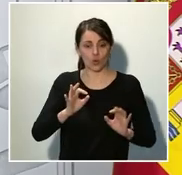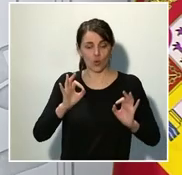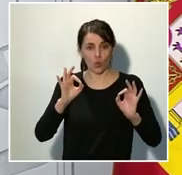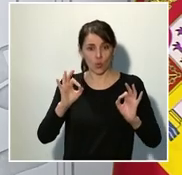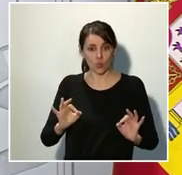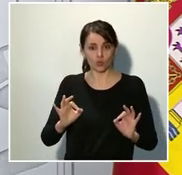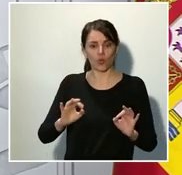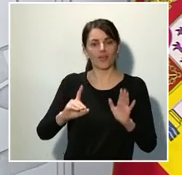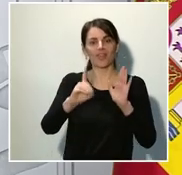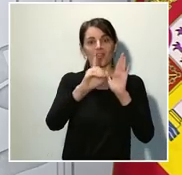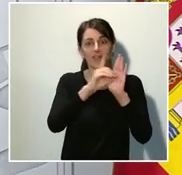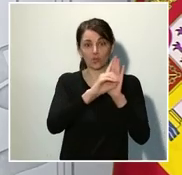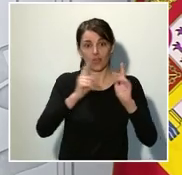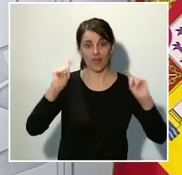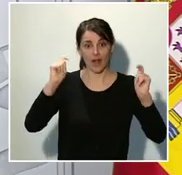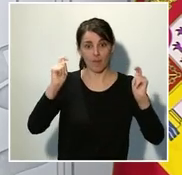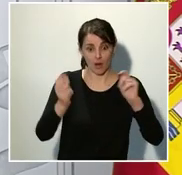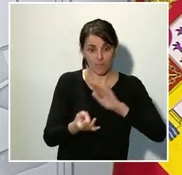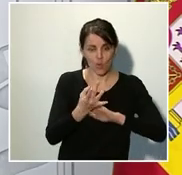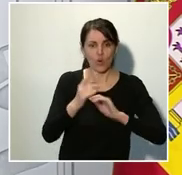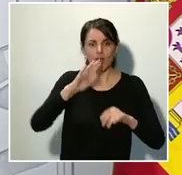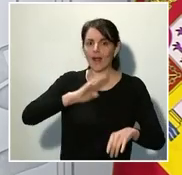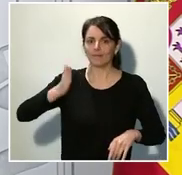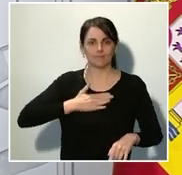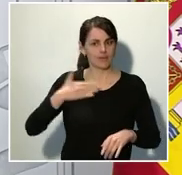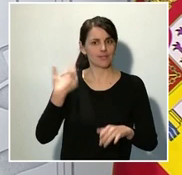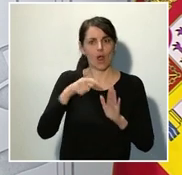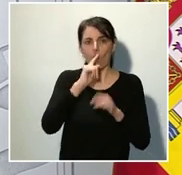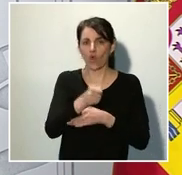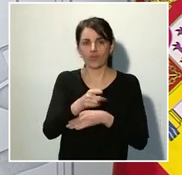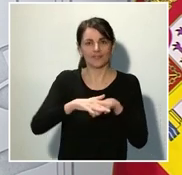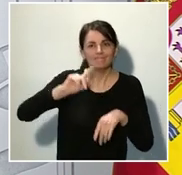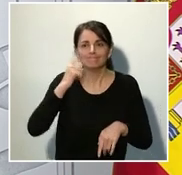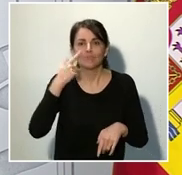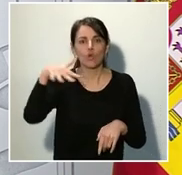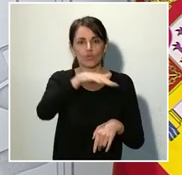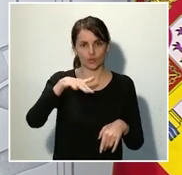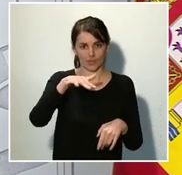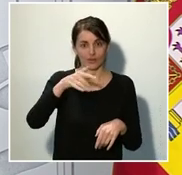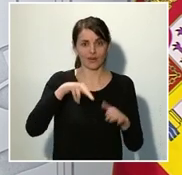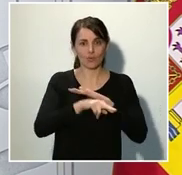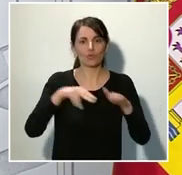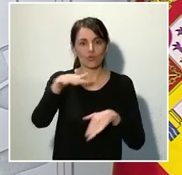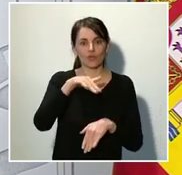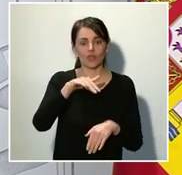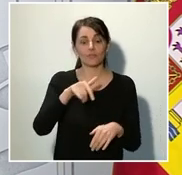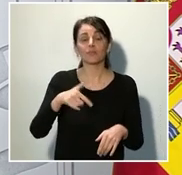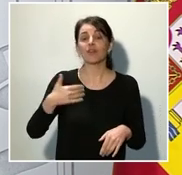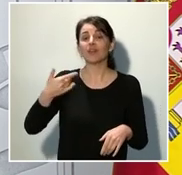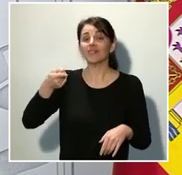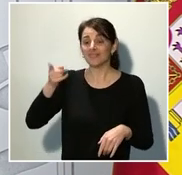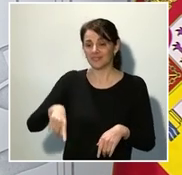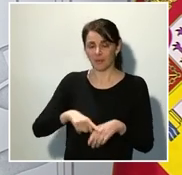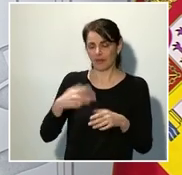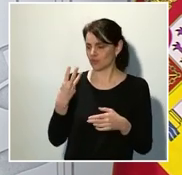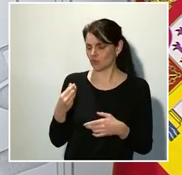...de alarma. En este sentido hemos mandado, como he dicho antes, un millón y medio de productos de protección individual estos últimos tres días, hoy mismo